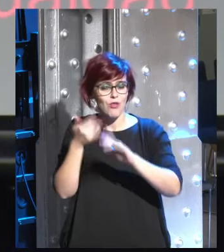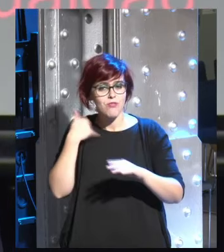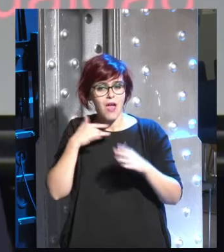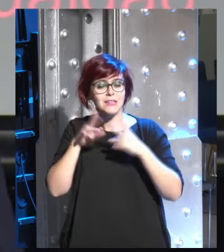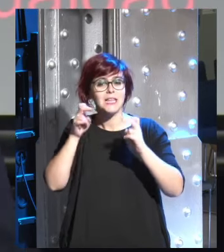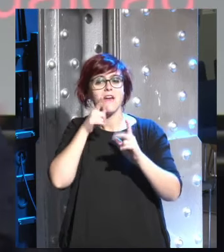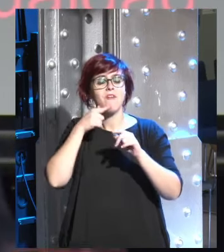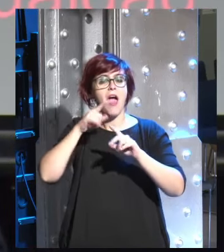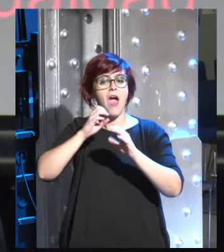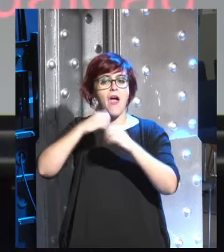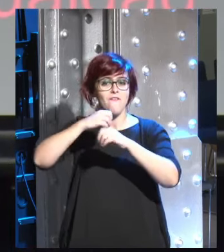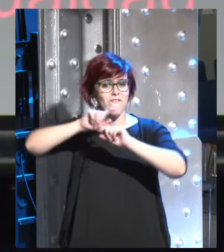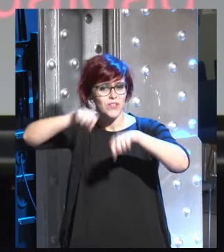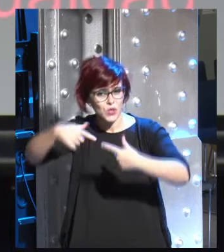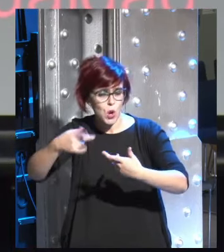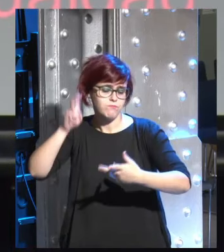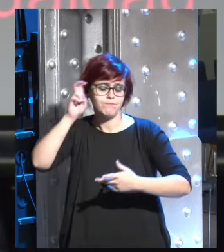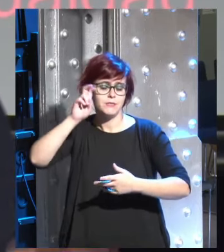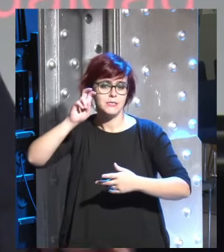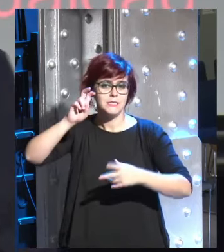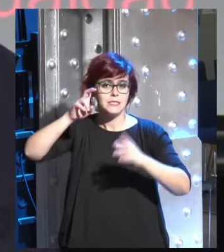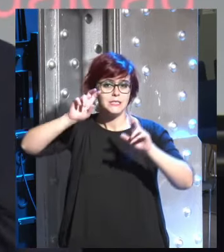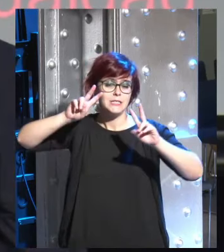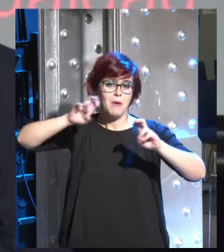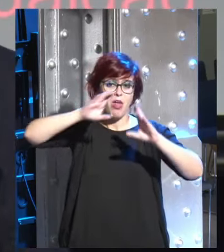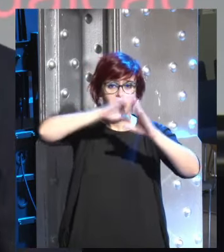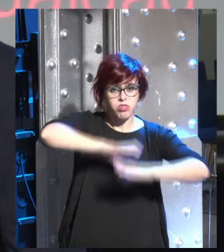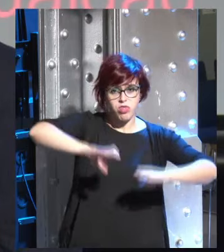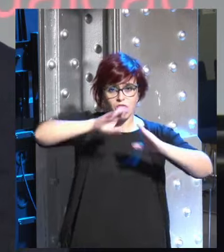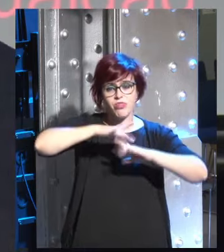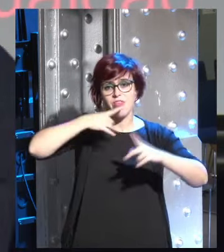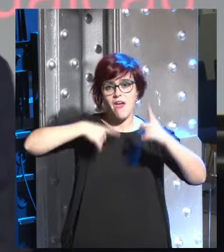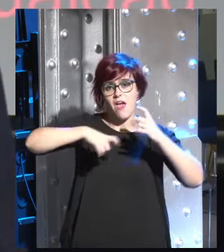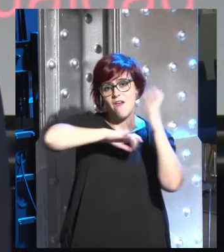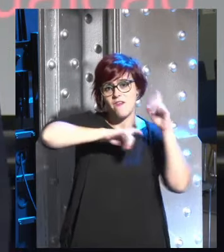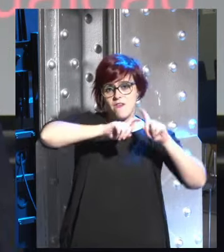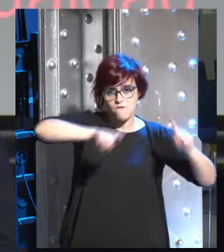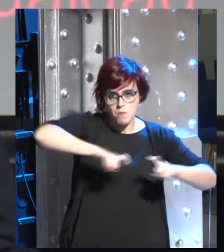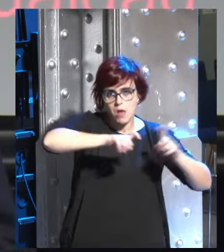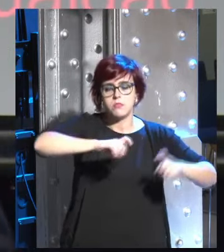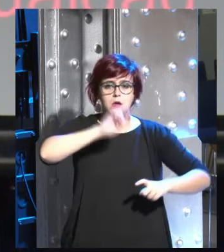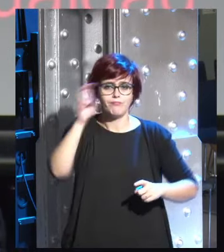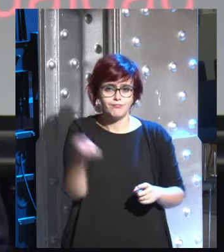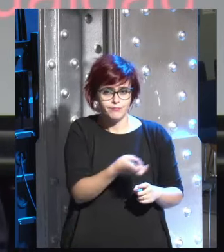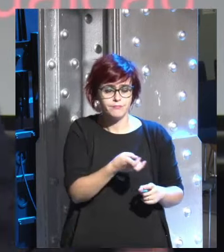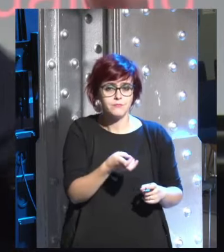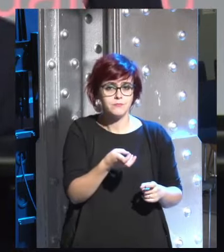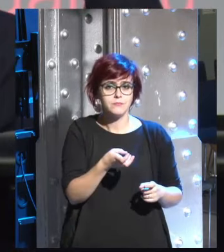avances en biotecnología en ciencias de la ciencia de la informática etcétera